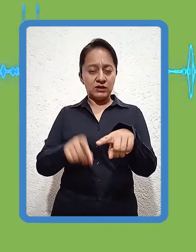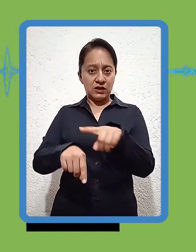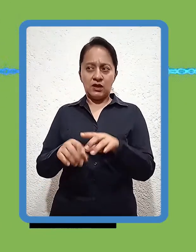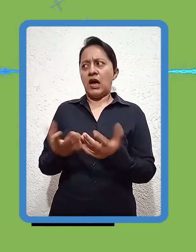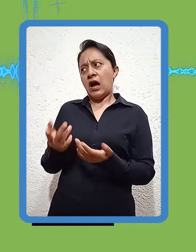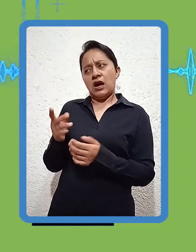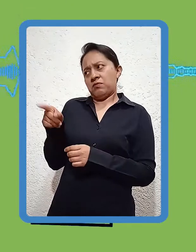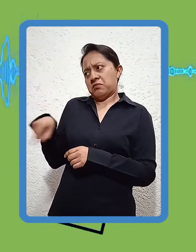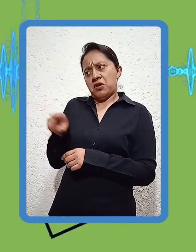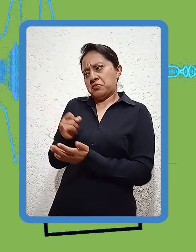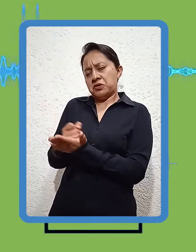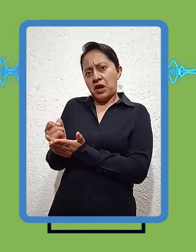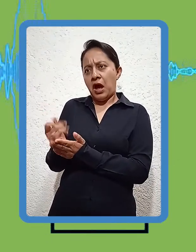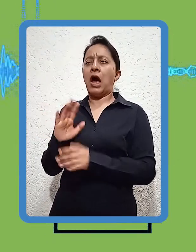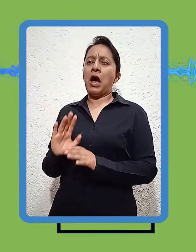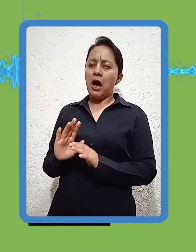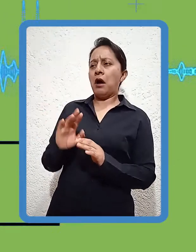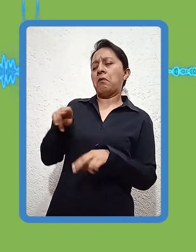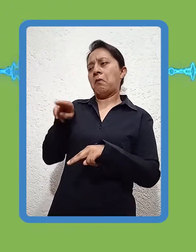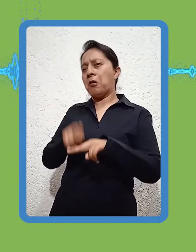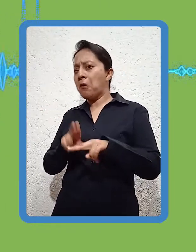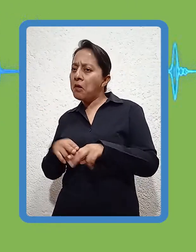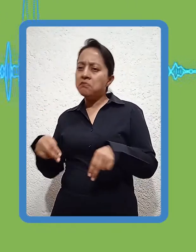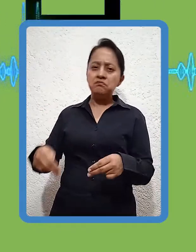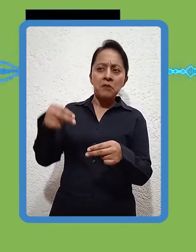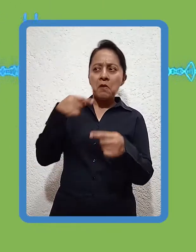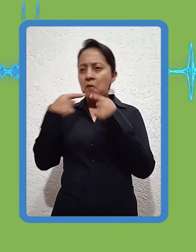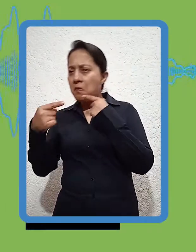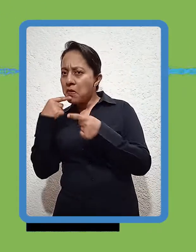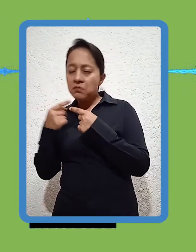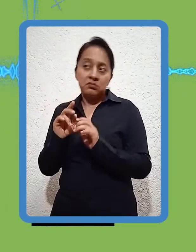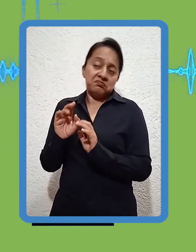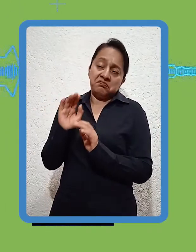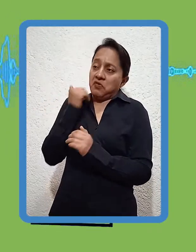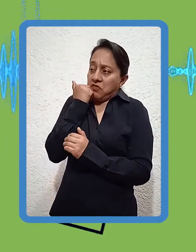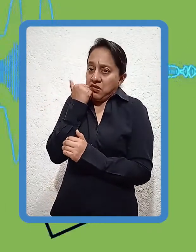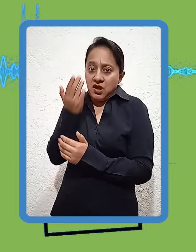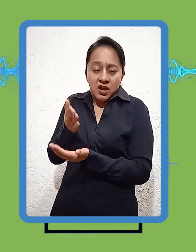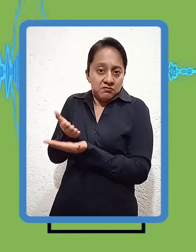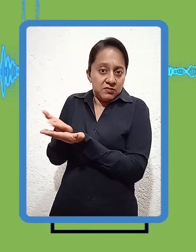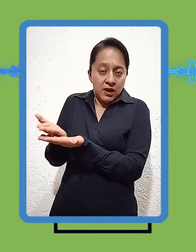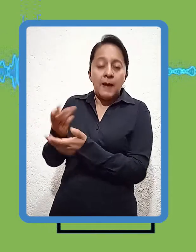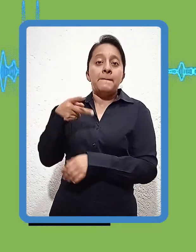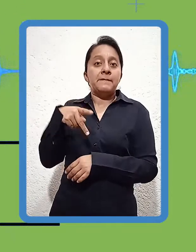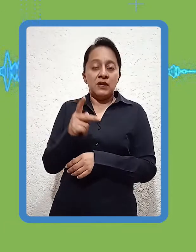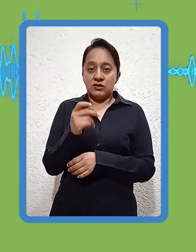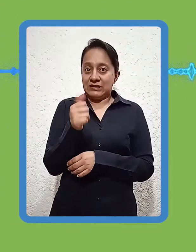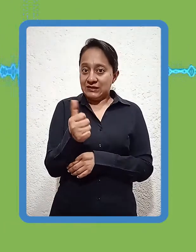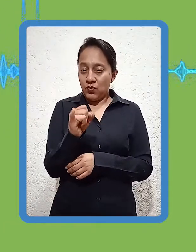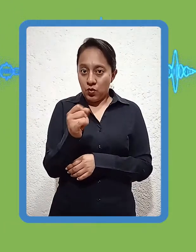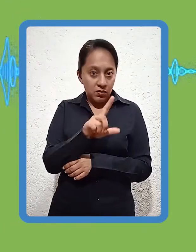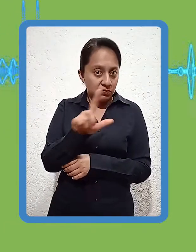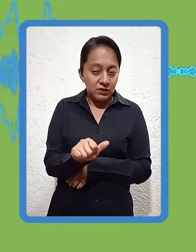Como ellos crean, con pláticas, con sentarse y hacer una negociación, con lo que ellos deseen. Después del 6, no queremos ese